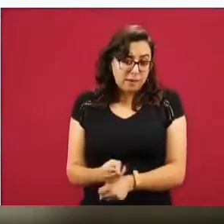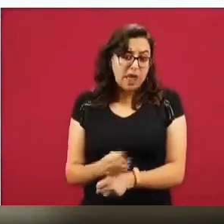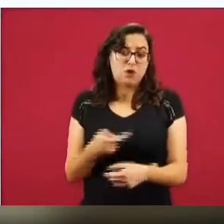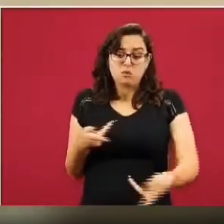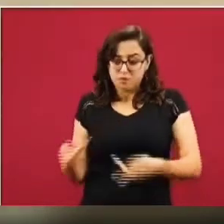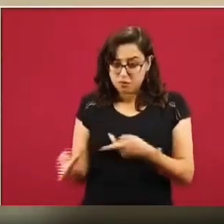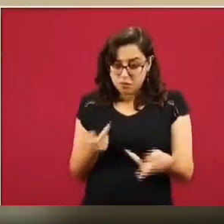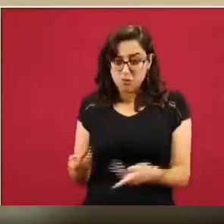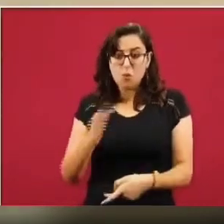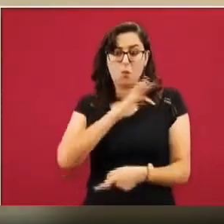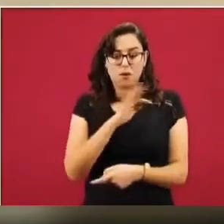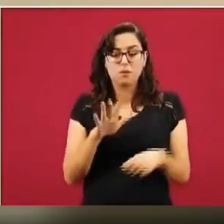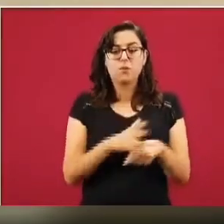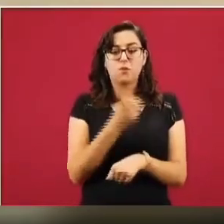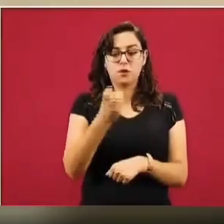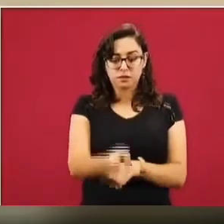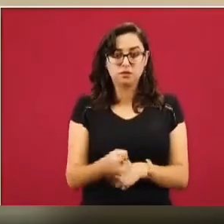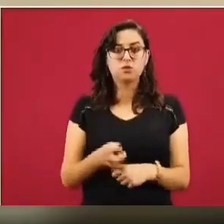siguiente, por favor.